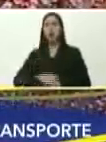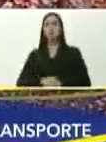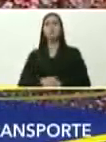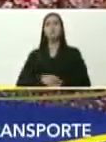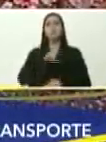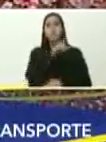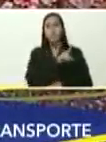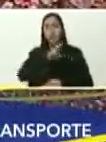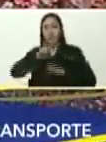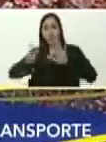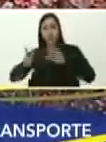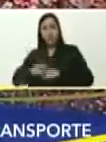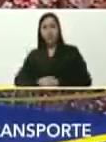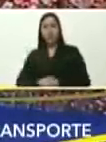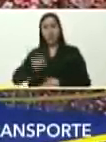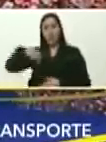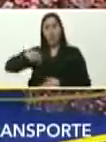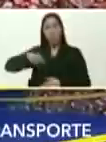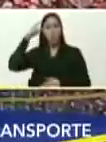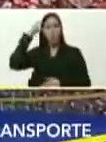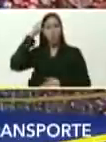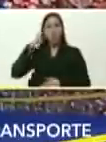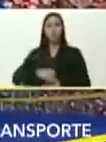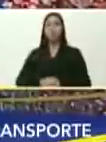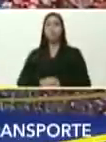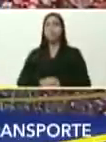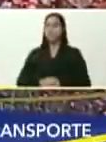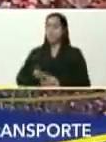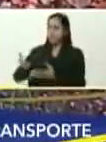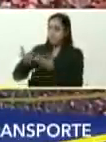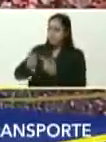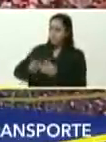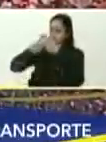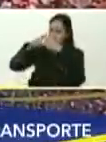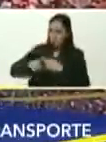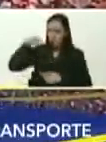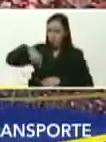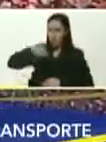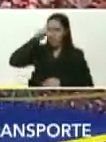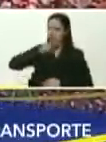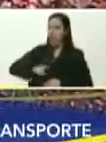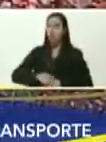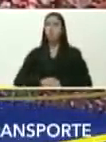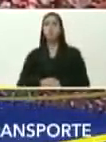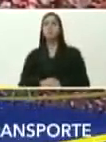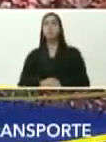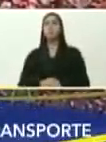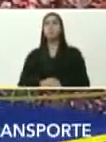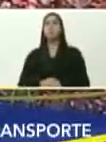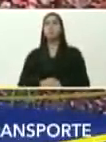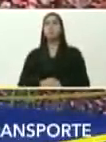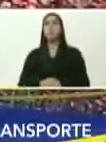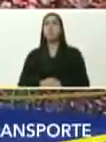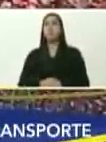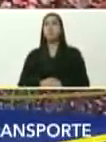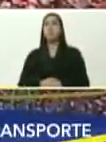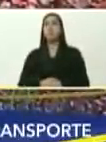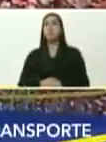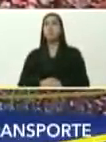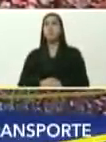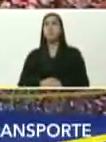diecisiete, noviembre, me diera el balance de este año, esa grúa crea una sombra,